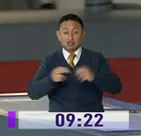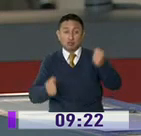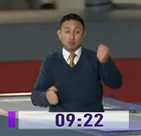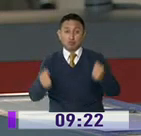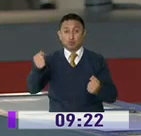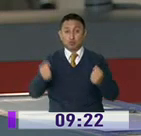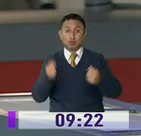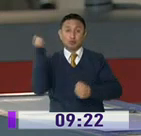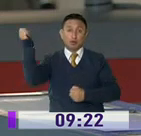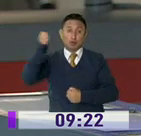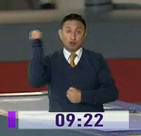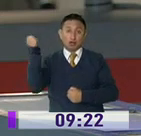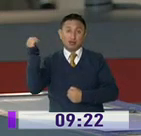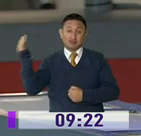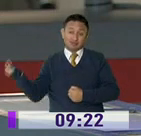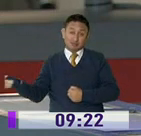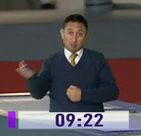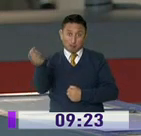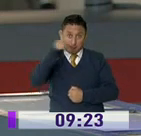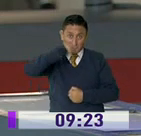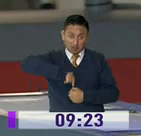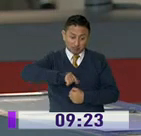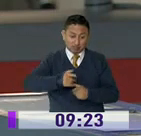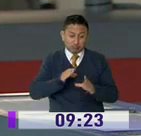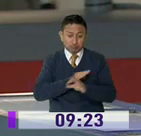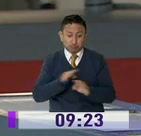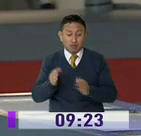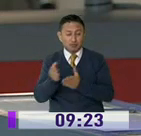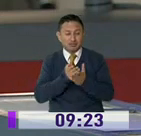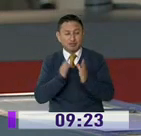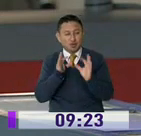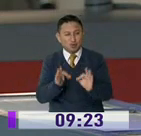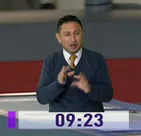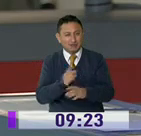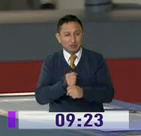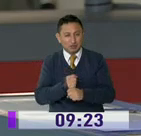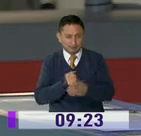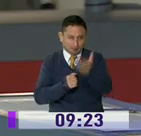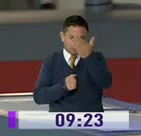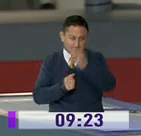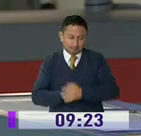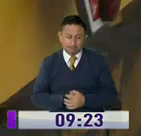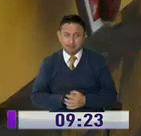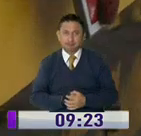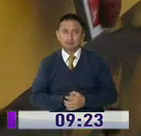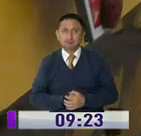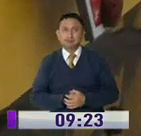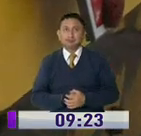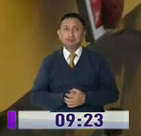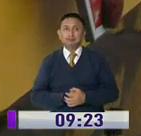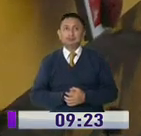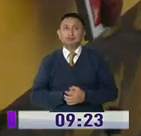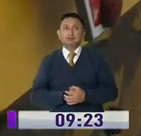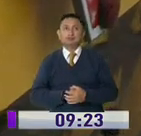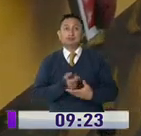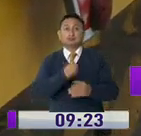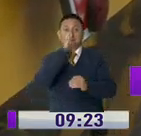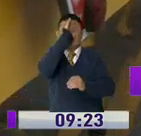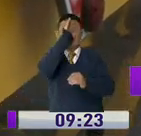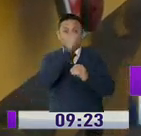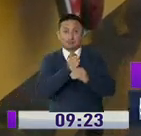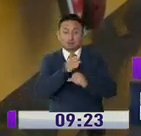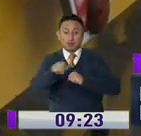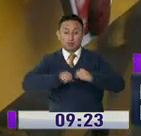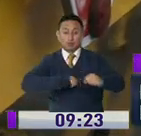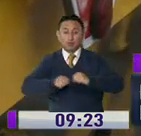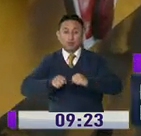buses, ambulancias a realizarlo para brindar un servicio seguro. Veamos. Con el objetivo de continuar librando esta